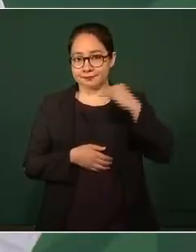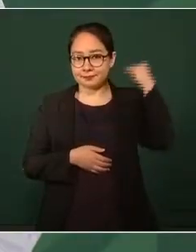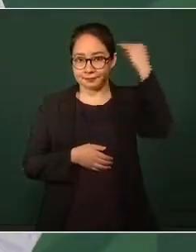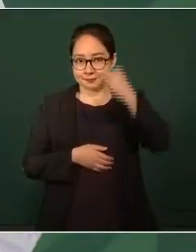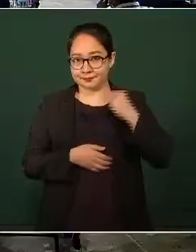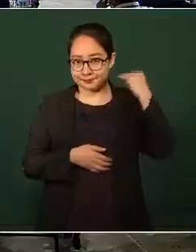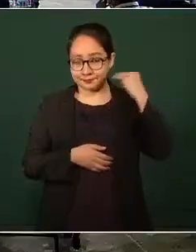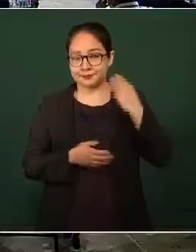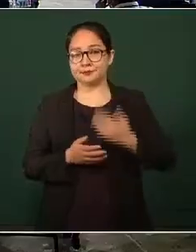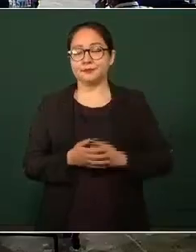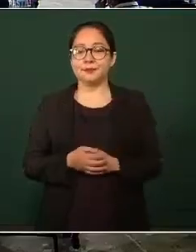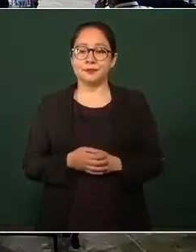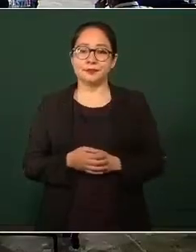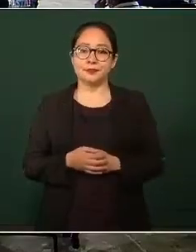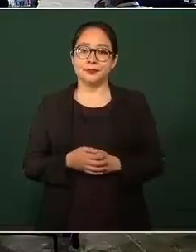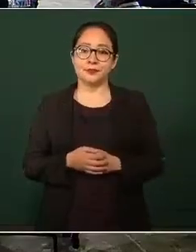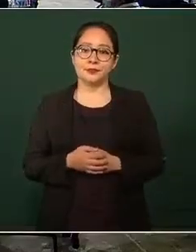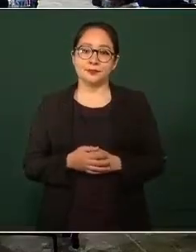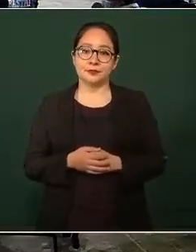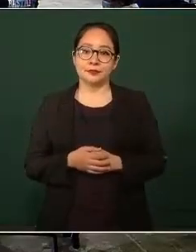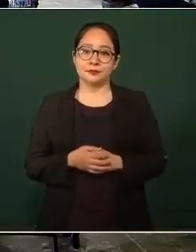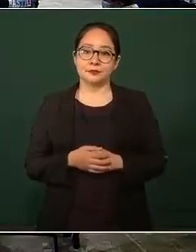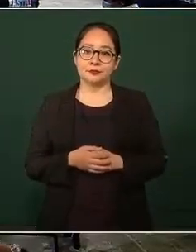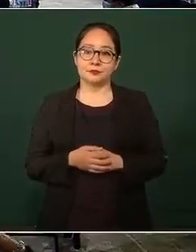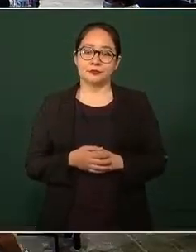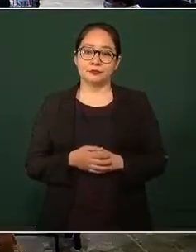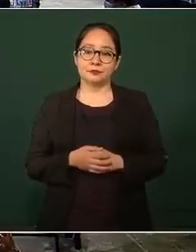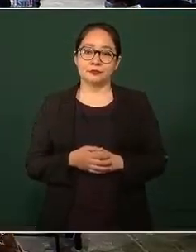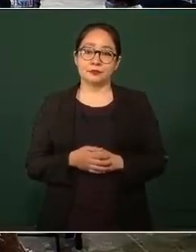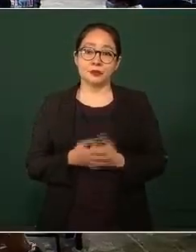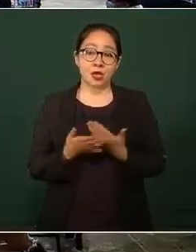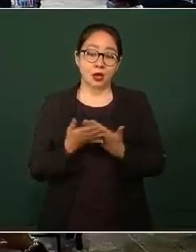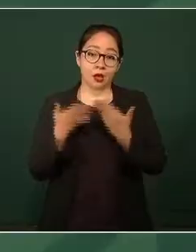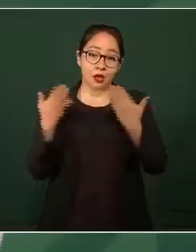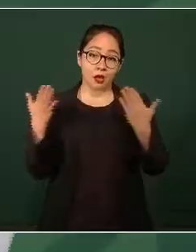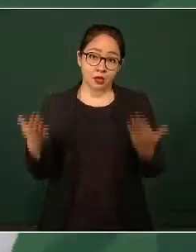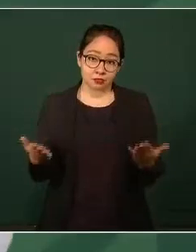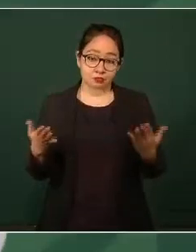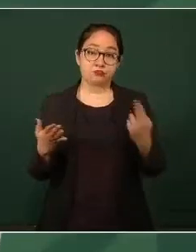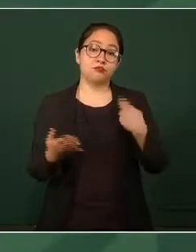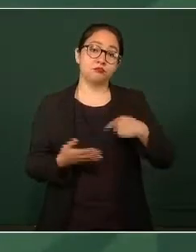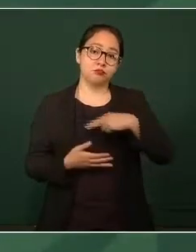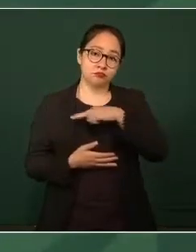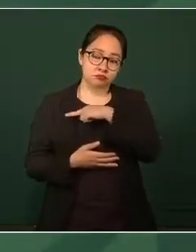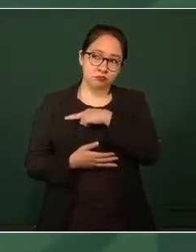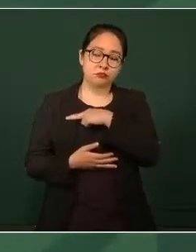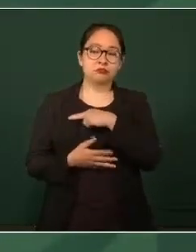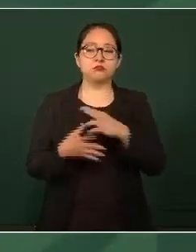Vamos a informar sobre